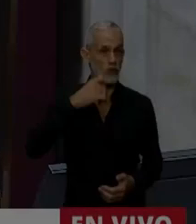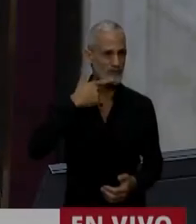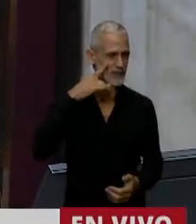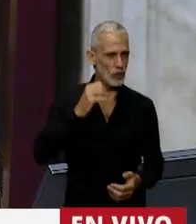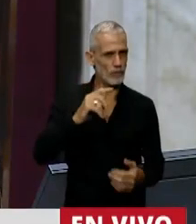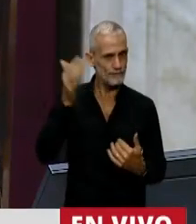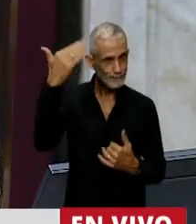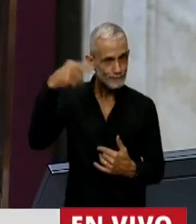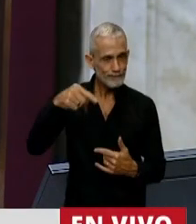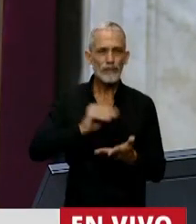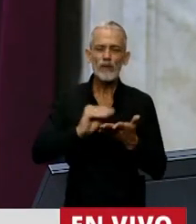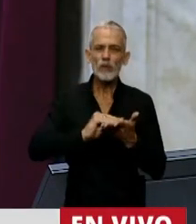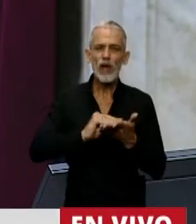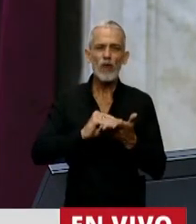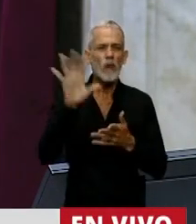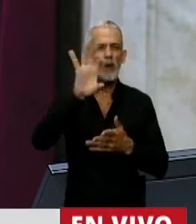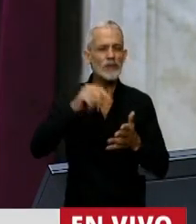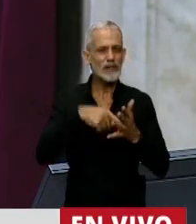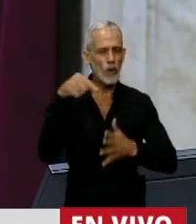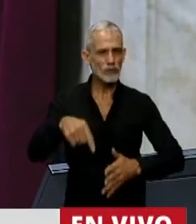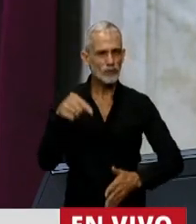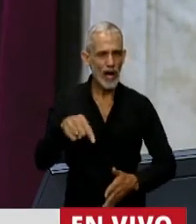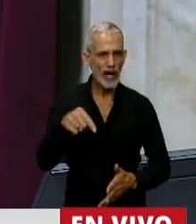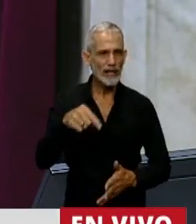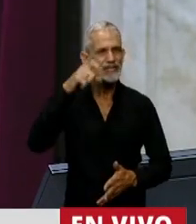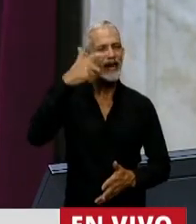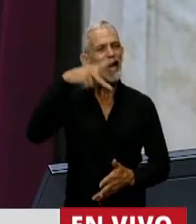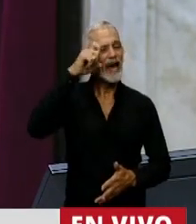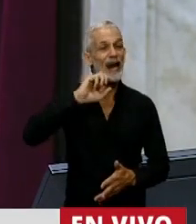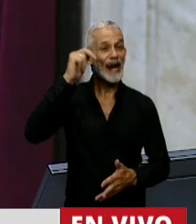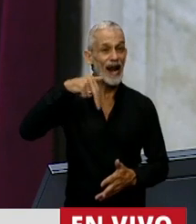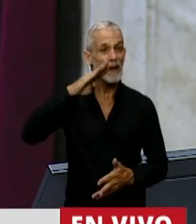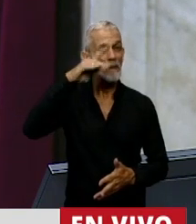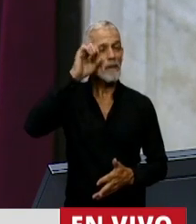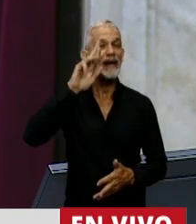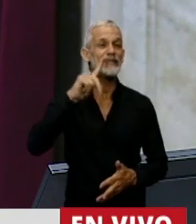...de la palabra el diputado por la provincia de Buenos Aires, Hernán Berizzo.